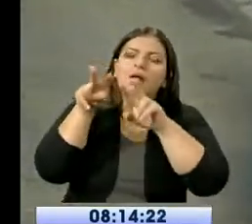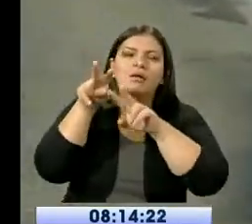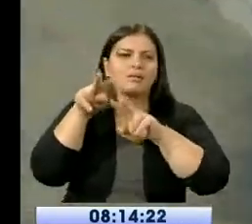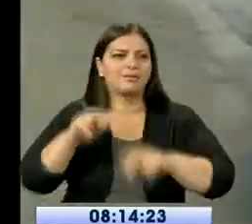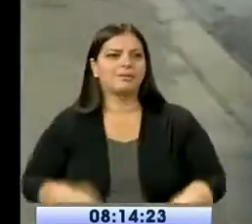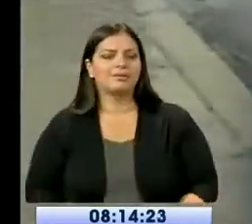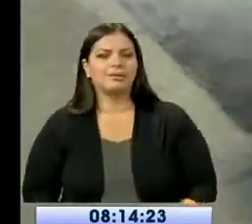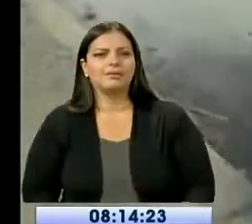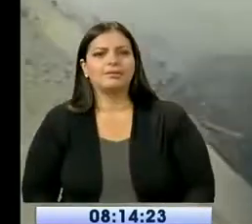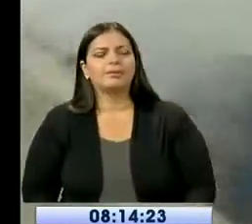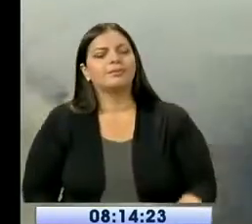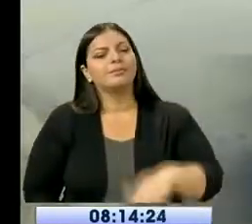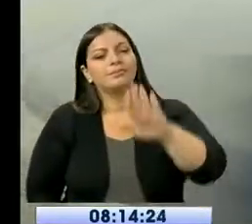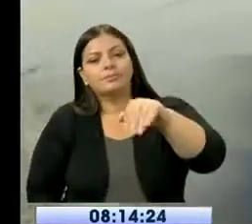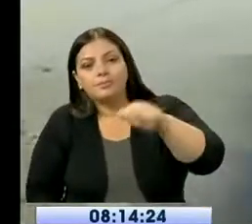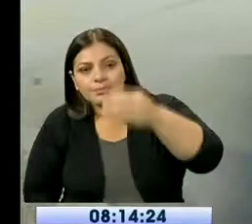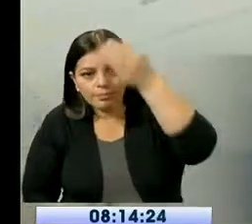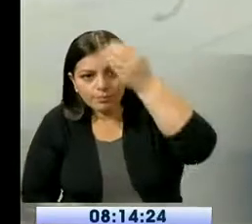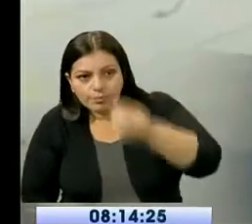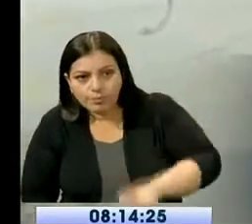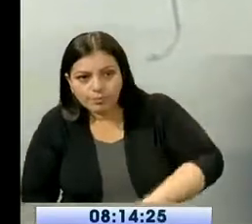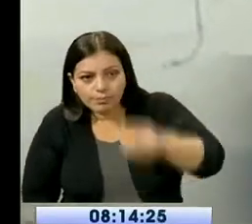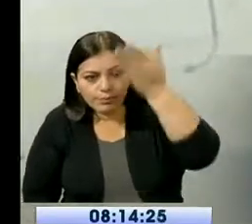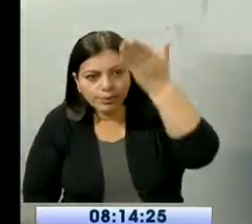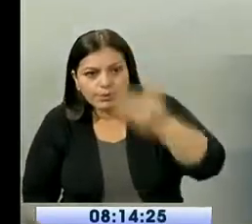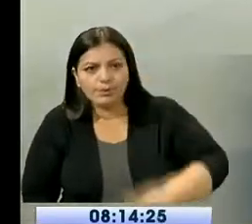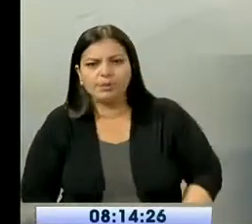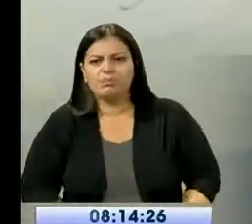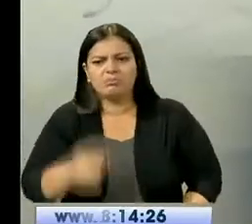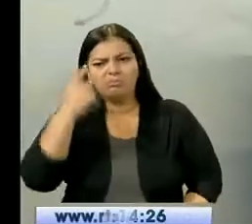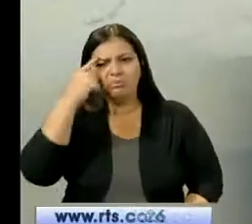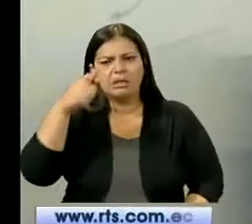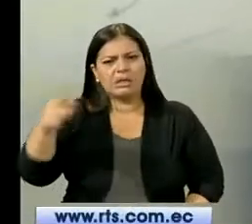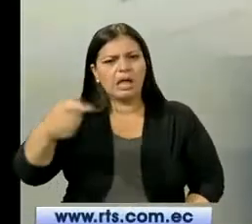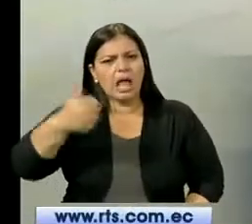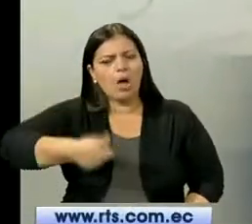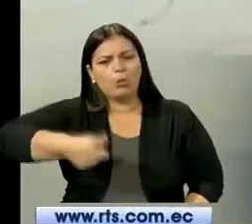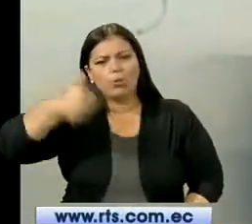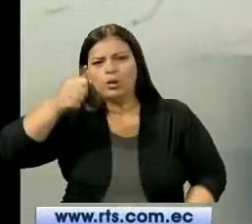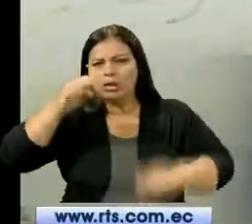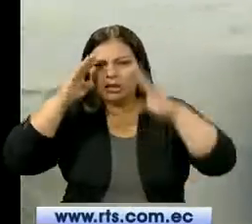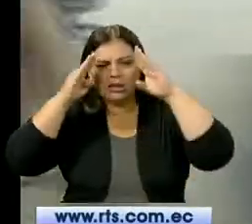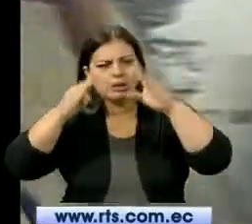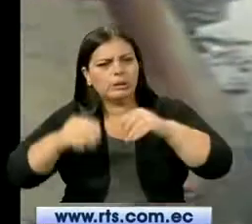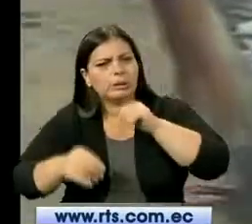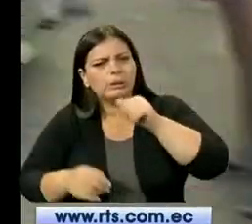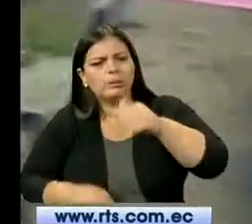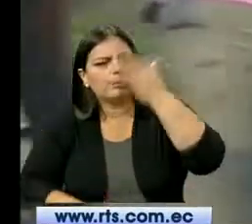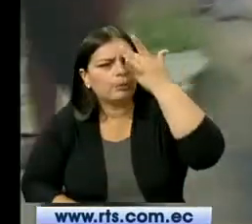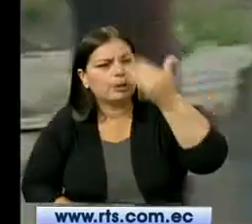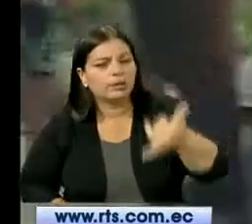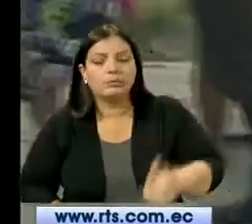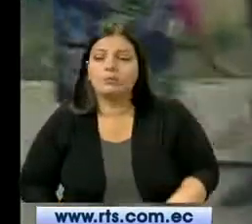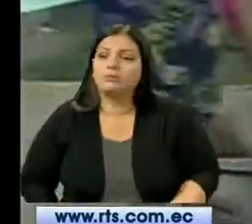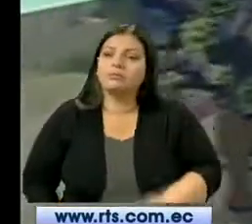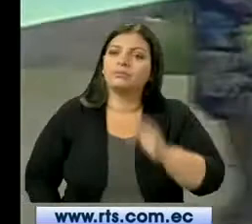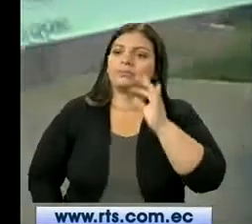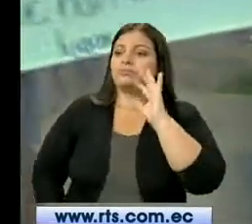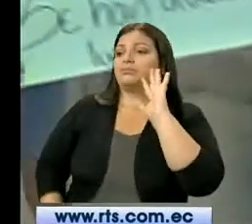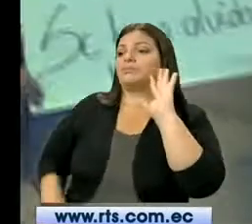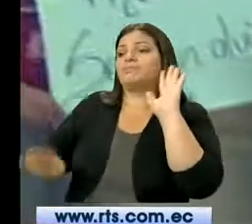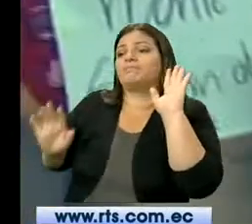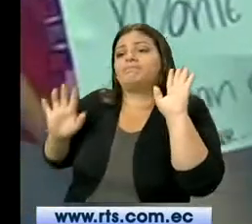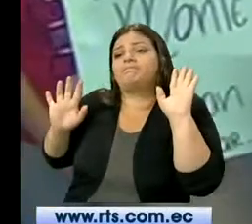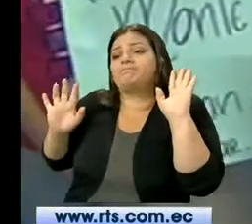invisibilizado? Porque, no sé, lo que pasa es que aquí no viene nadie a ayudarnos,